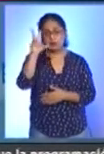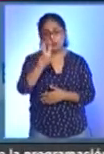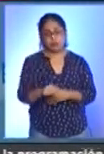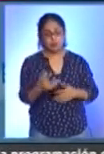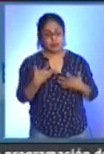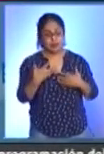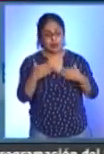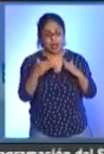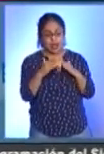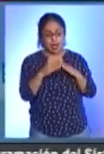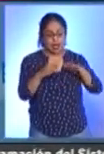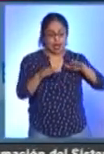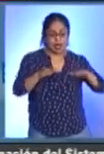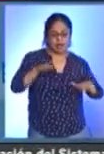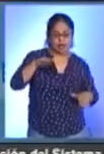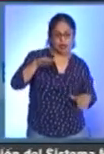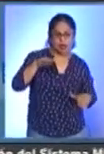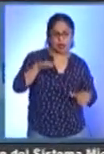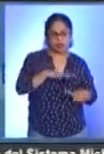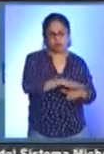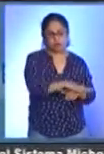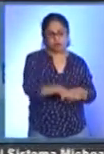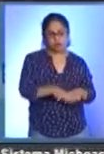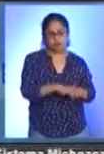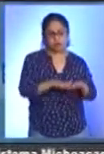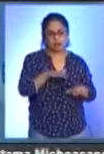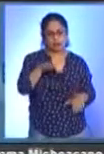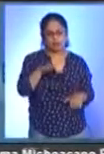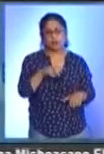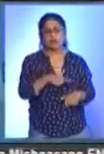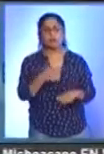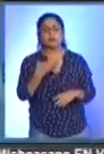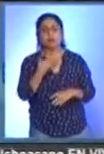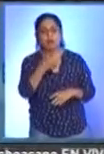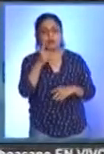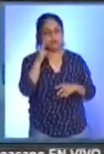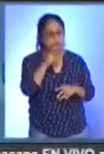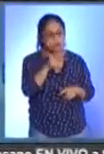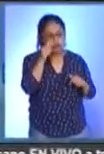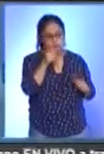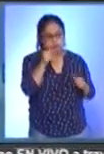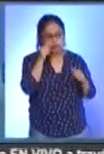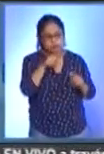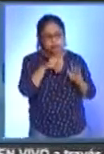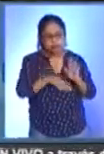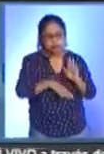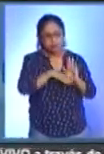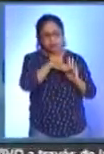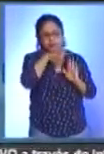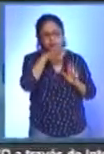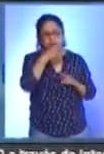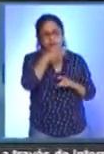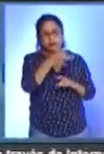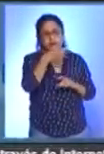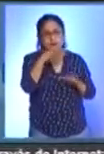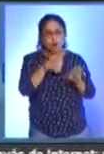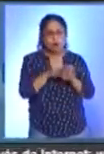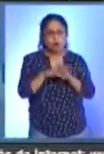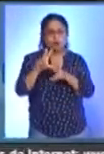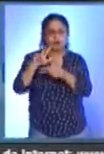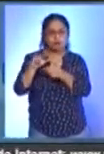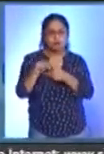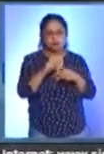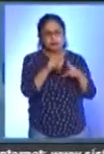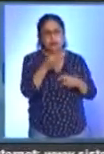de ciertas localidades, estar pendiente a los fenómenos del clima, a los